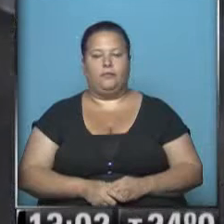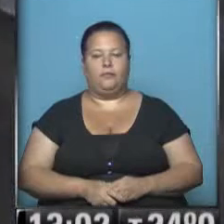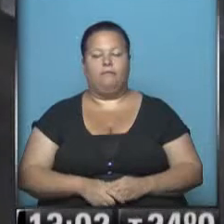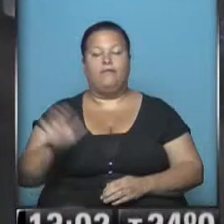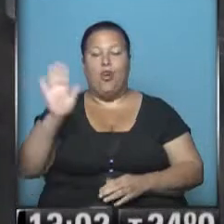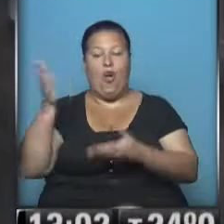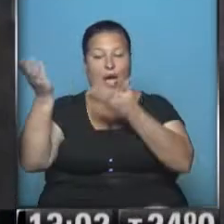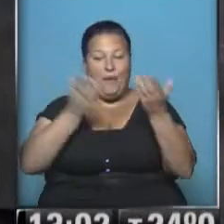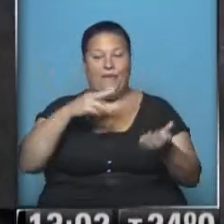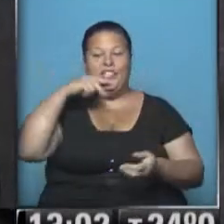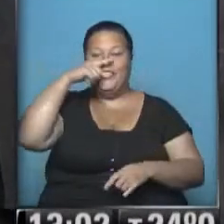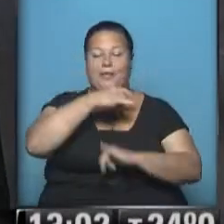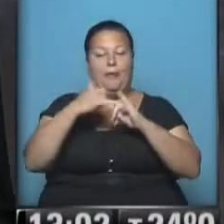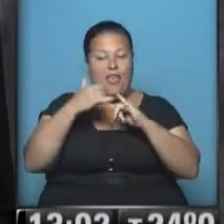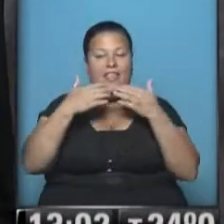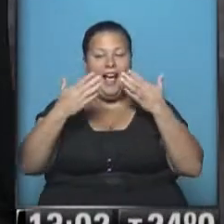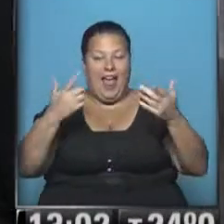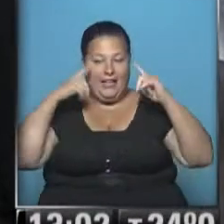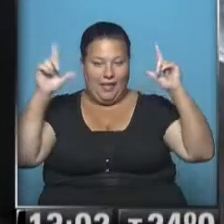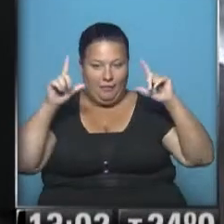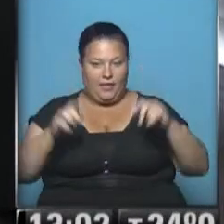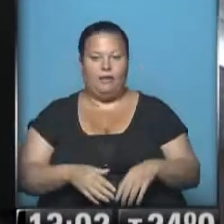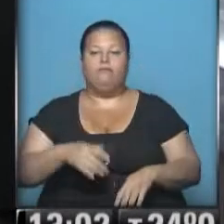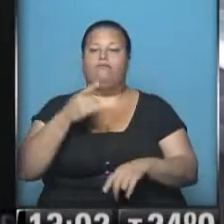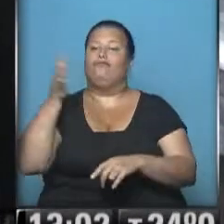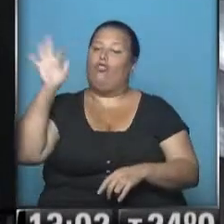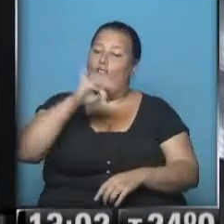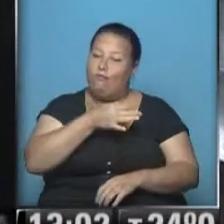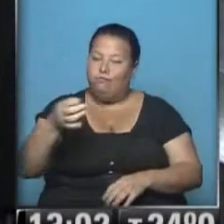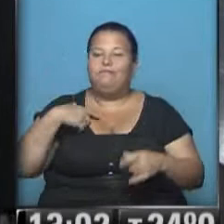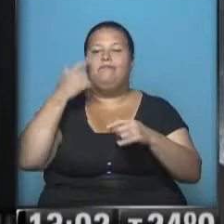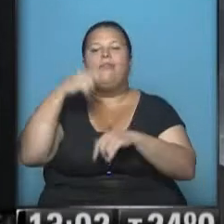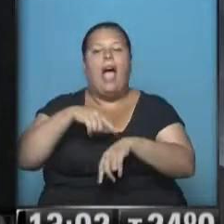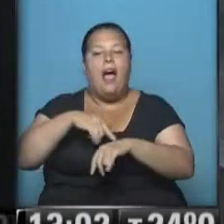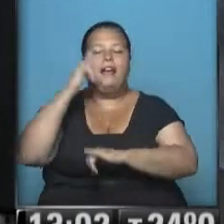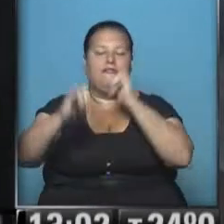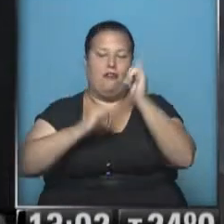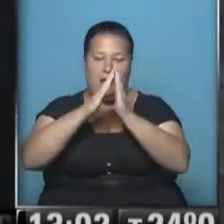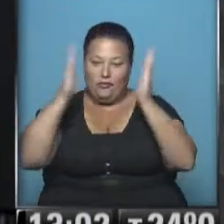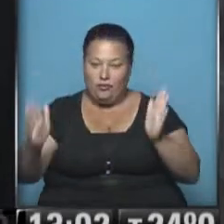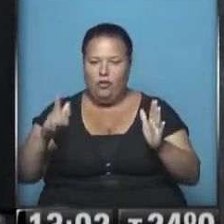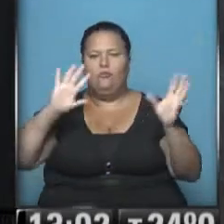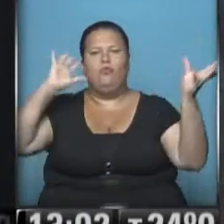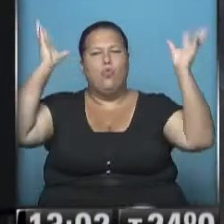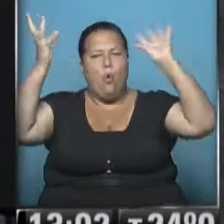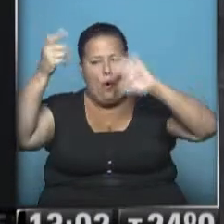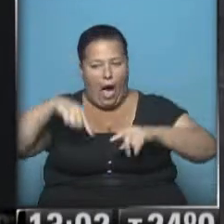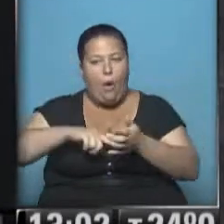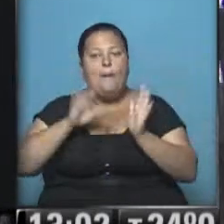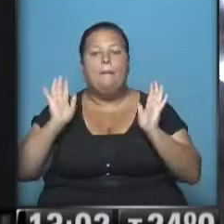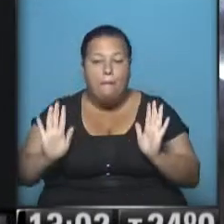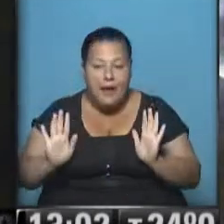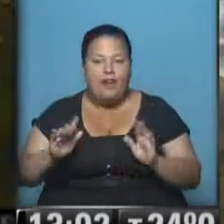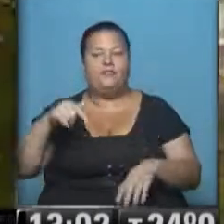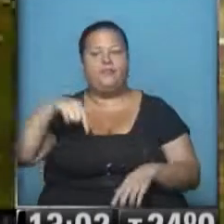Hola, bienvenidos a Visión 7 Mediodía, gracias por acompañarnos. Como todos los días, junto a ustedes con esta hora de información, con un cielo cubierto en Buenos Aires, pero que se